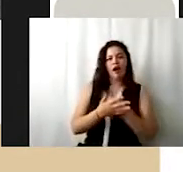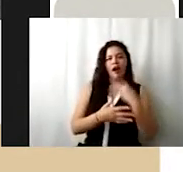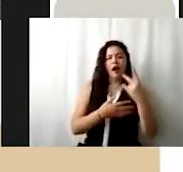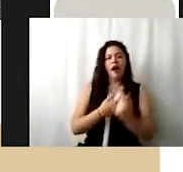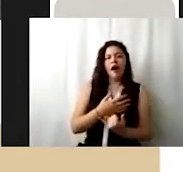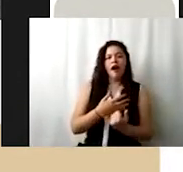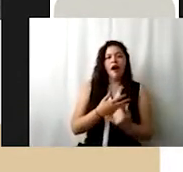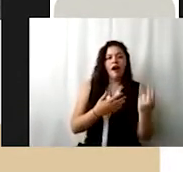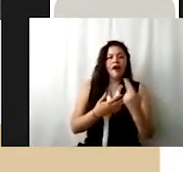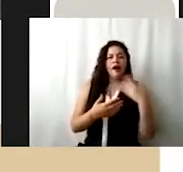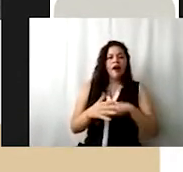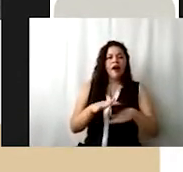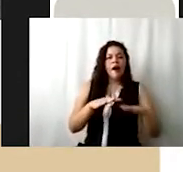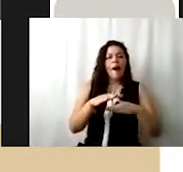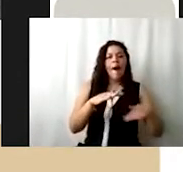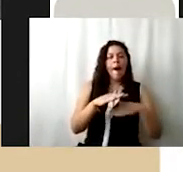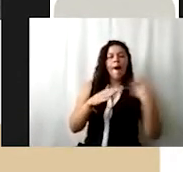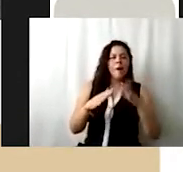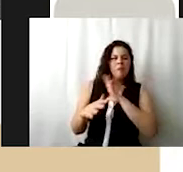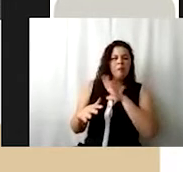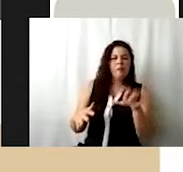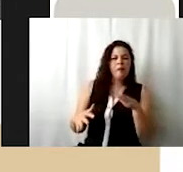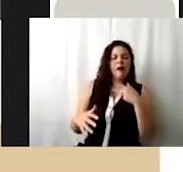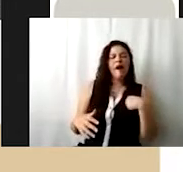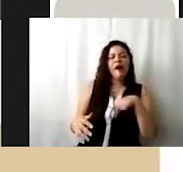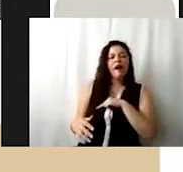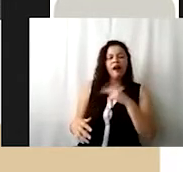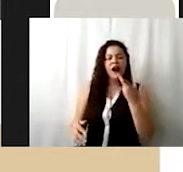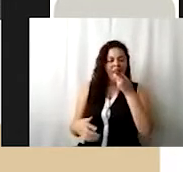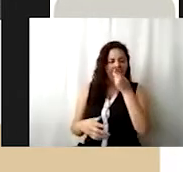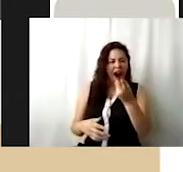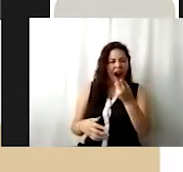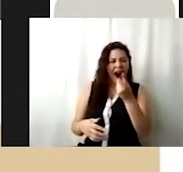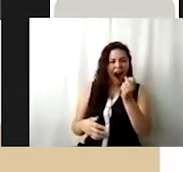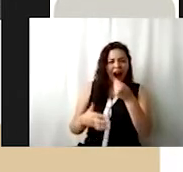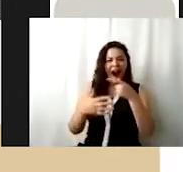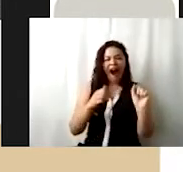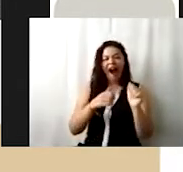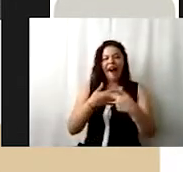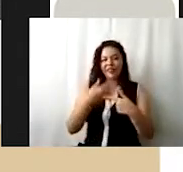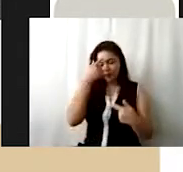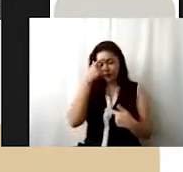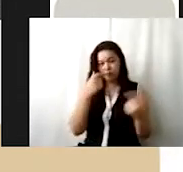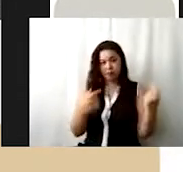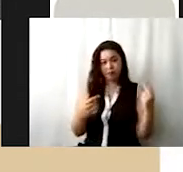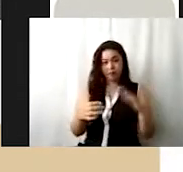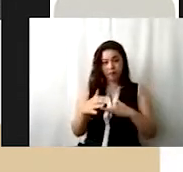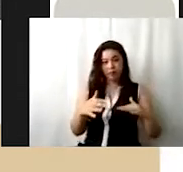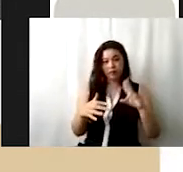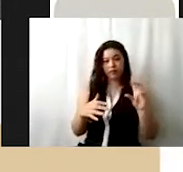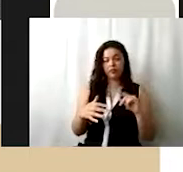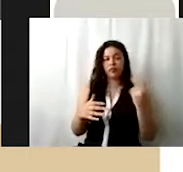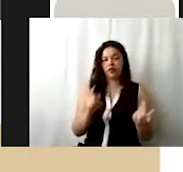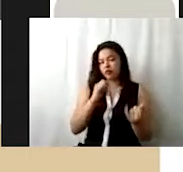Eso está como muy generalizado y realmente no nos dice como qué de las necesidades básicas. Asimismo como salud